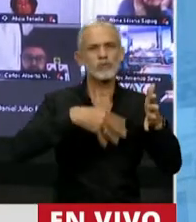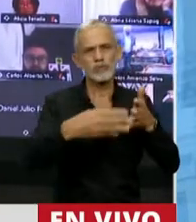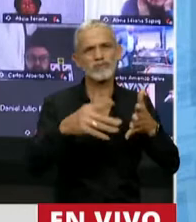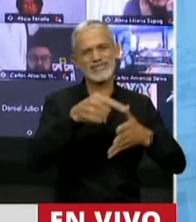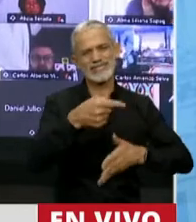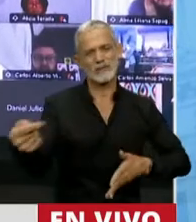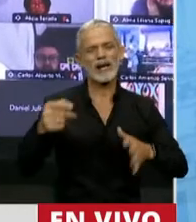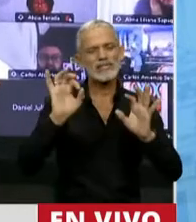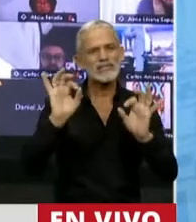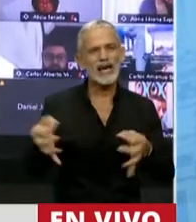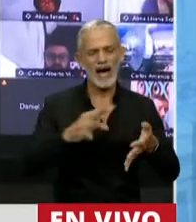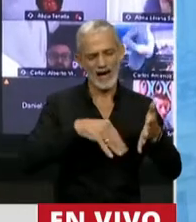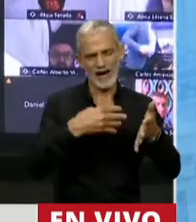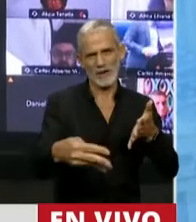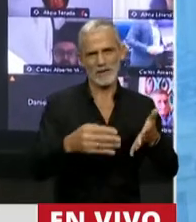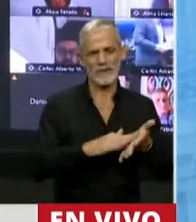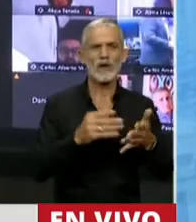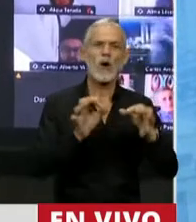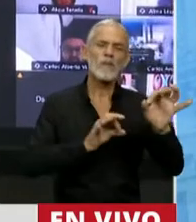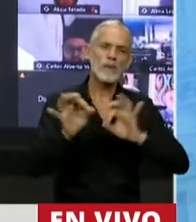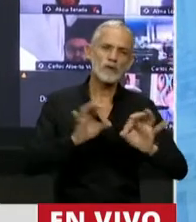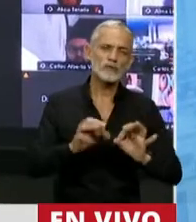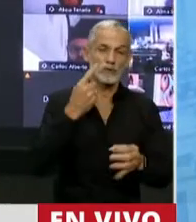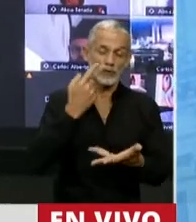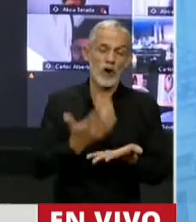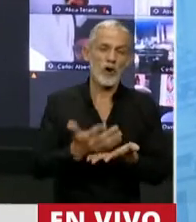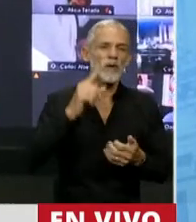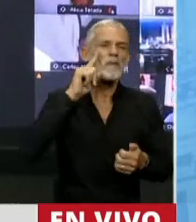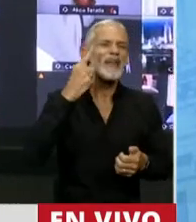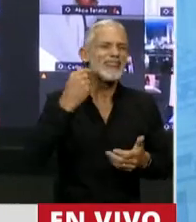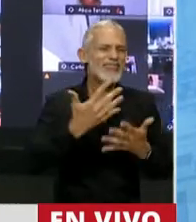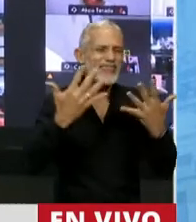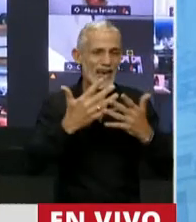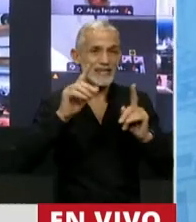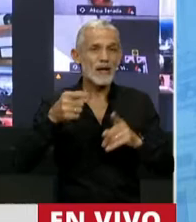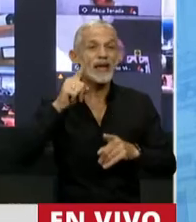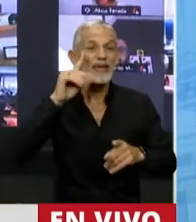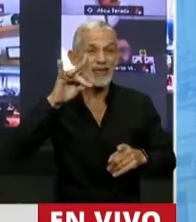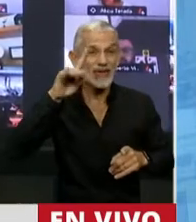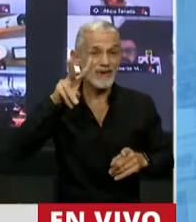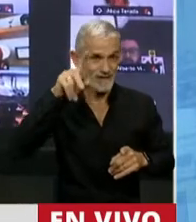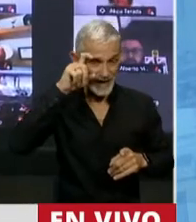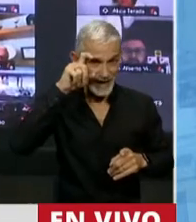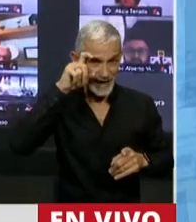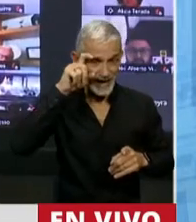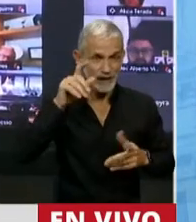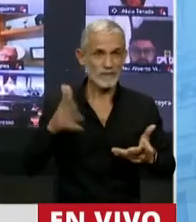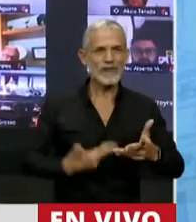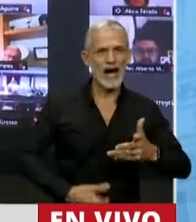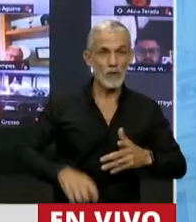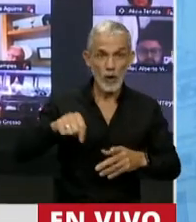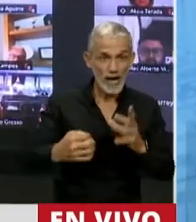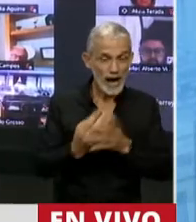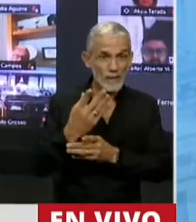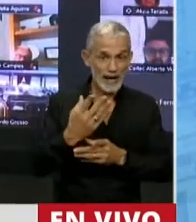esta semana. En relación con los proyectos conocidos como el del Mil Días, y el del IBE, uno de los cuales arrancó hoy a las 10 de la